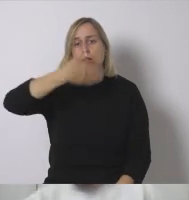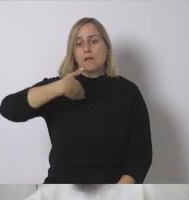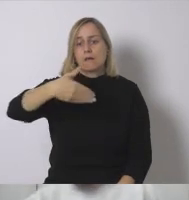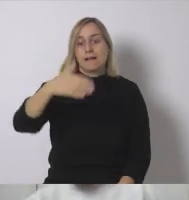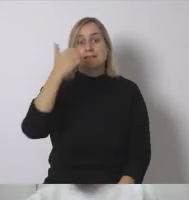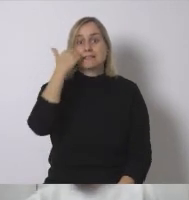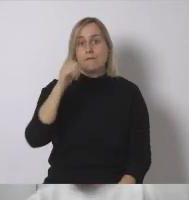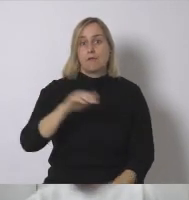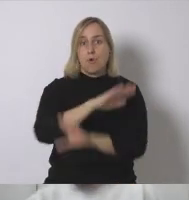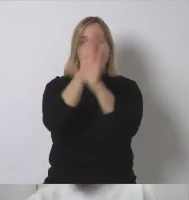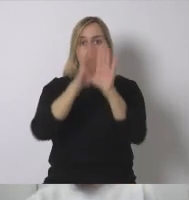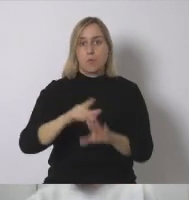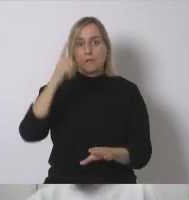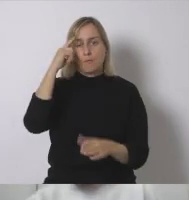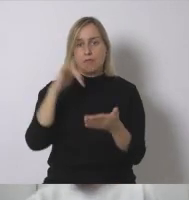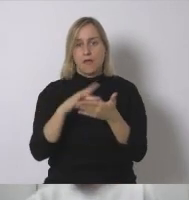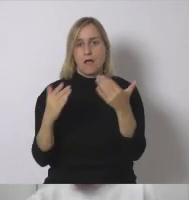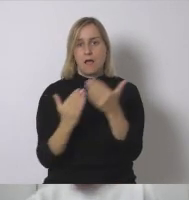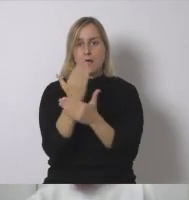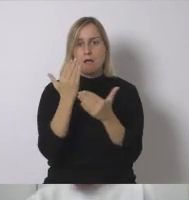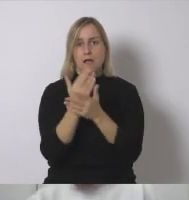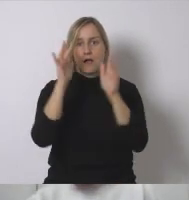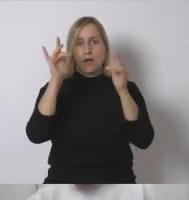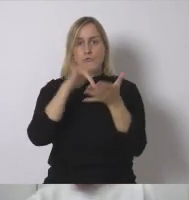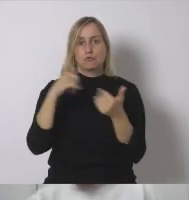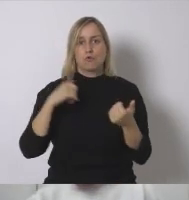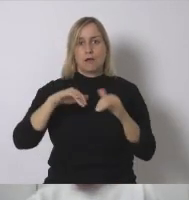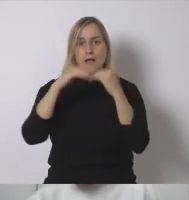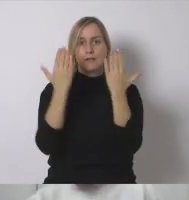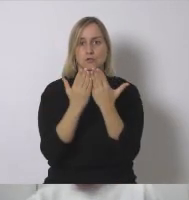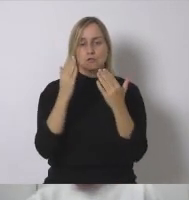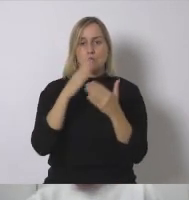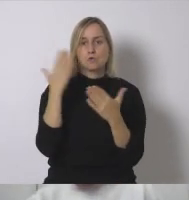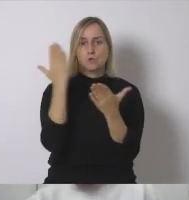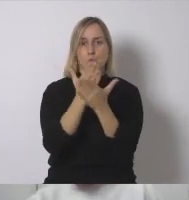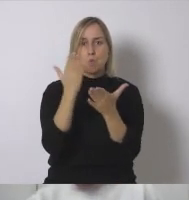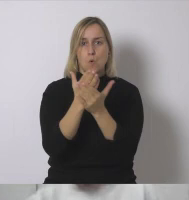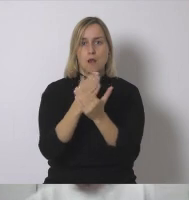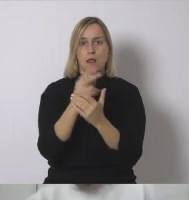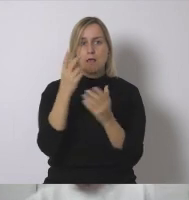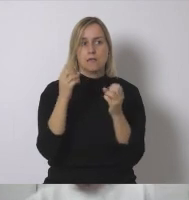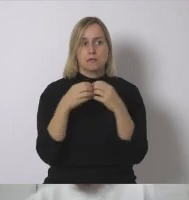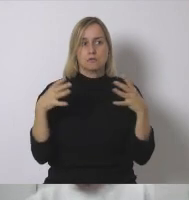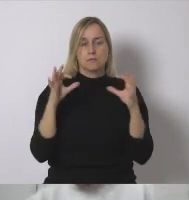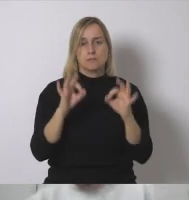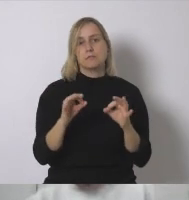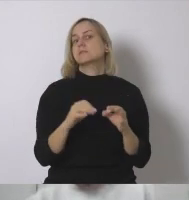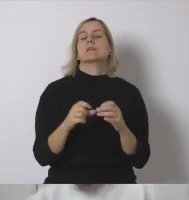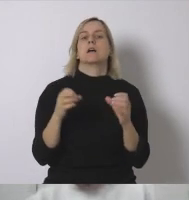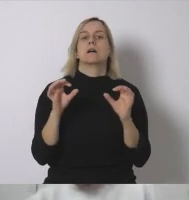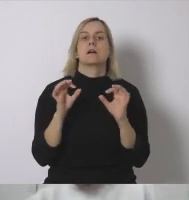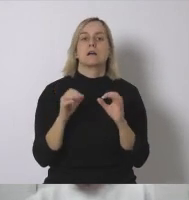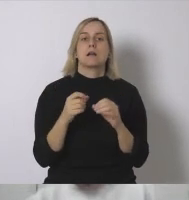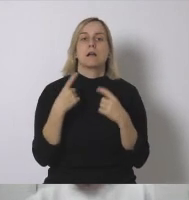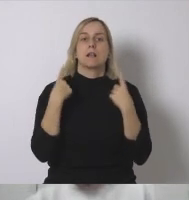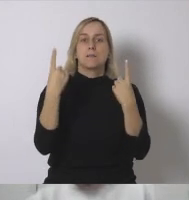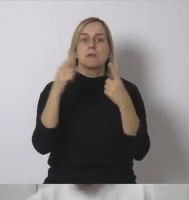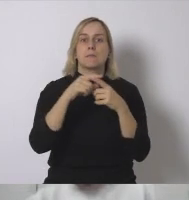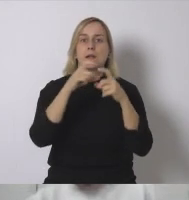ideas que nosotros asumimos el sábado tendremos la última jornada de escuela